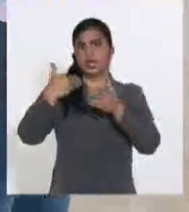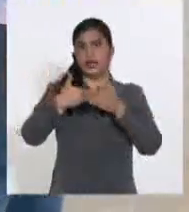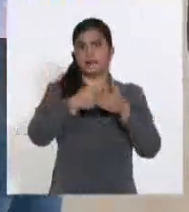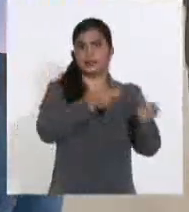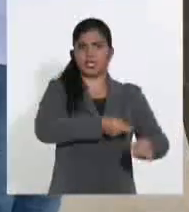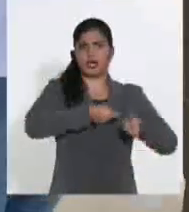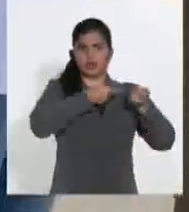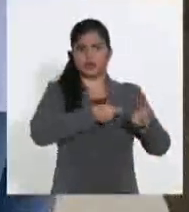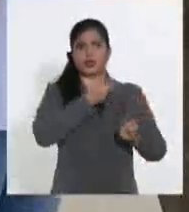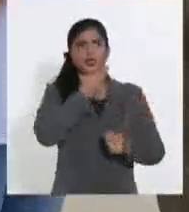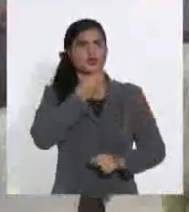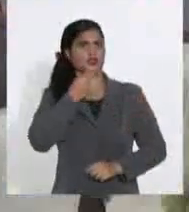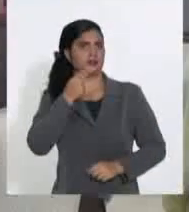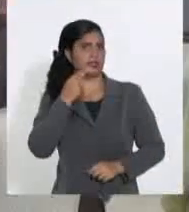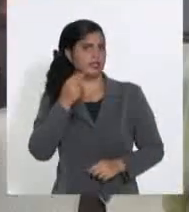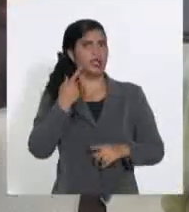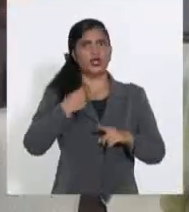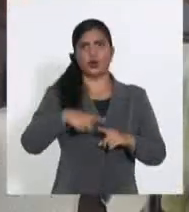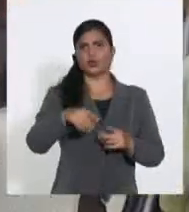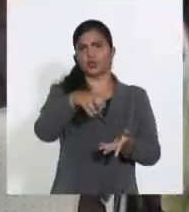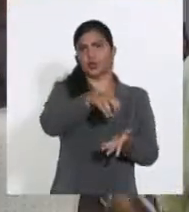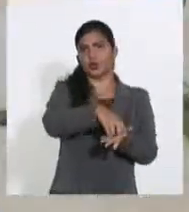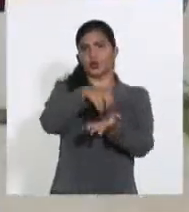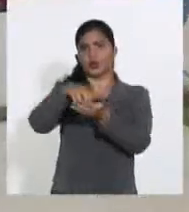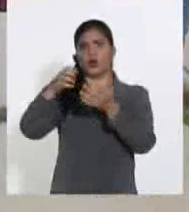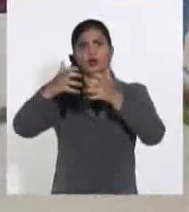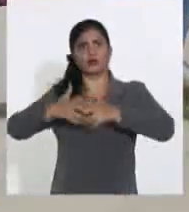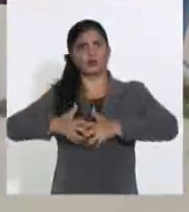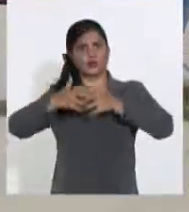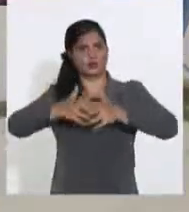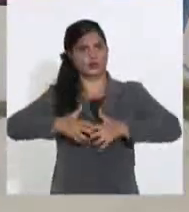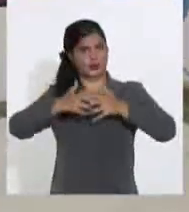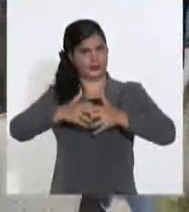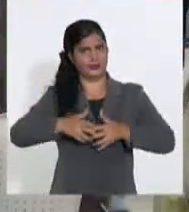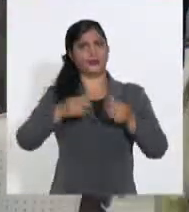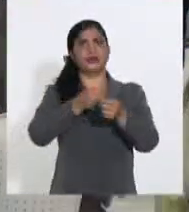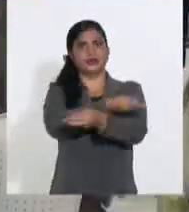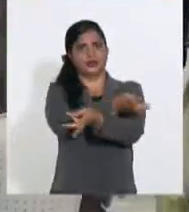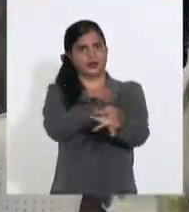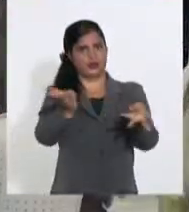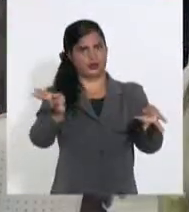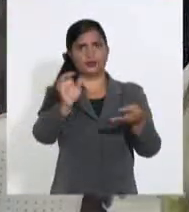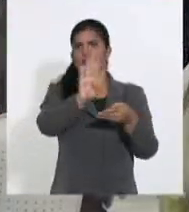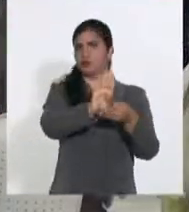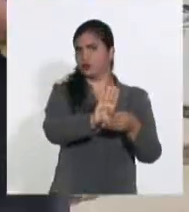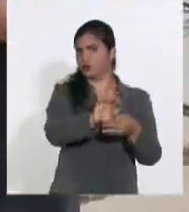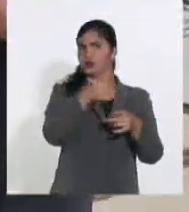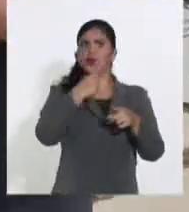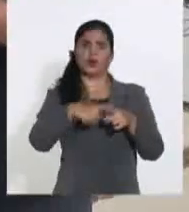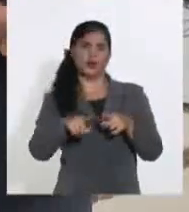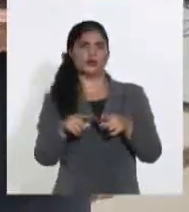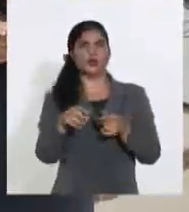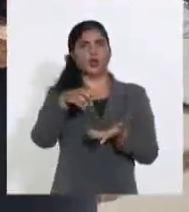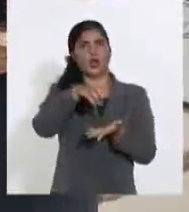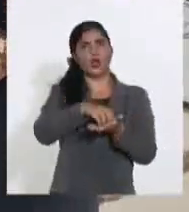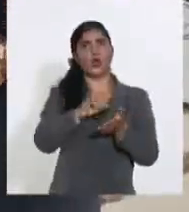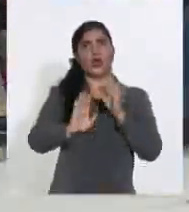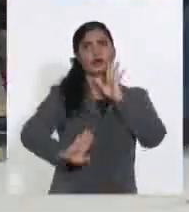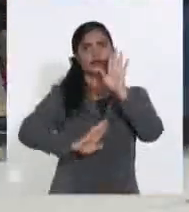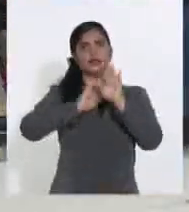las unidades básicas de producción cooperativa Felipe Herrera y Rigoberto Corcho, y el mausoleo a los mártires de Artemisa.